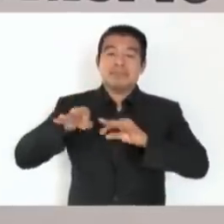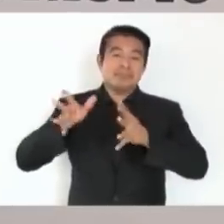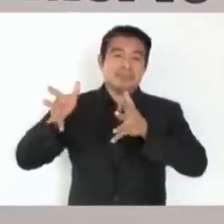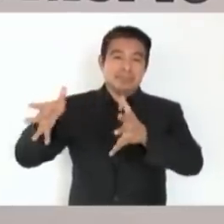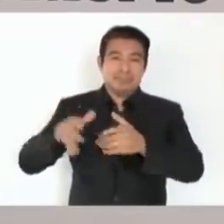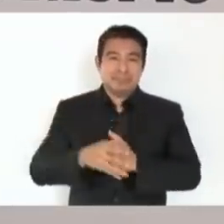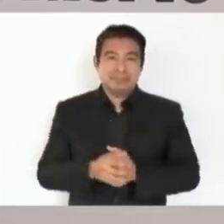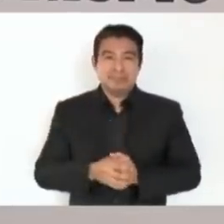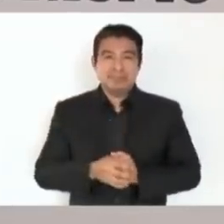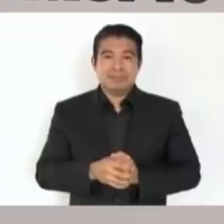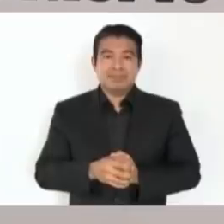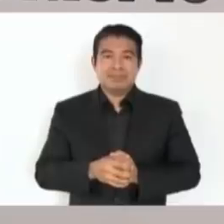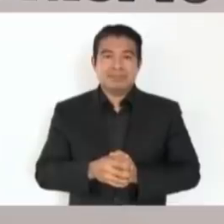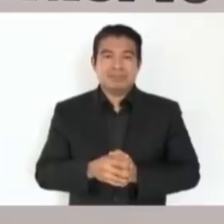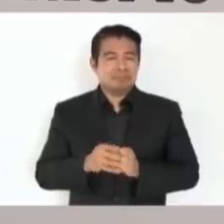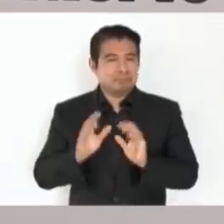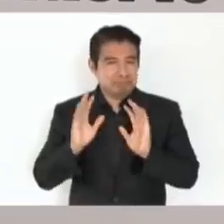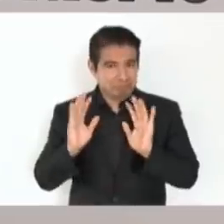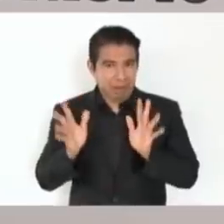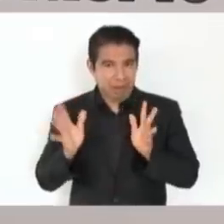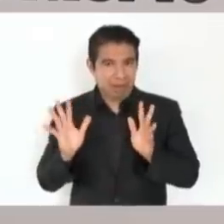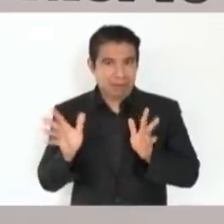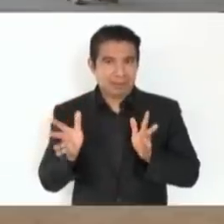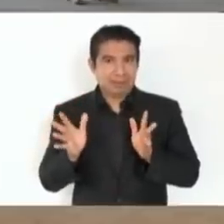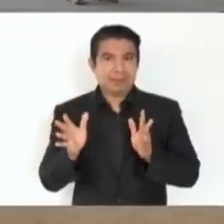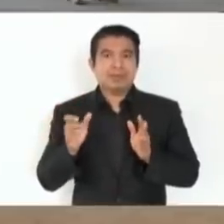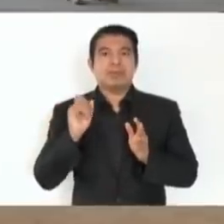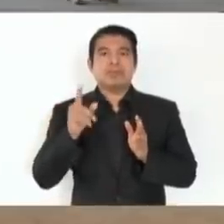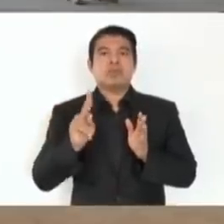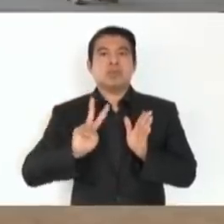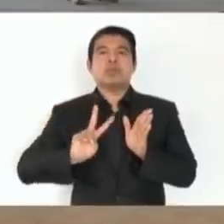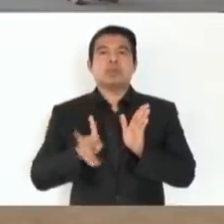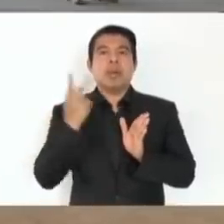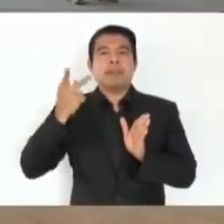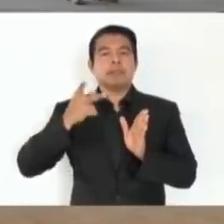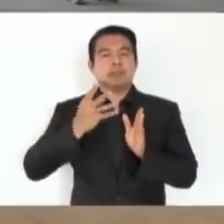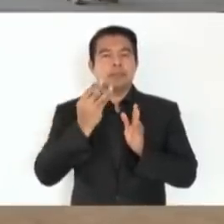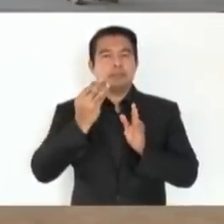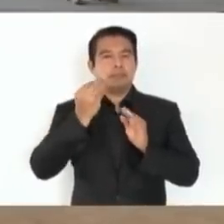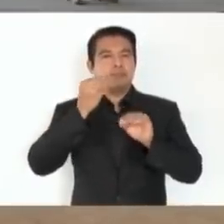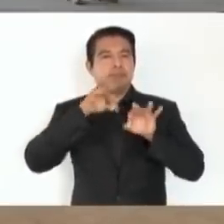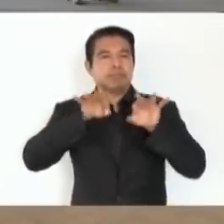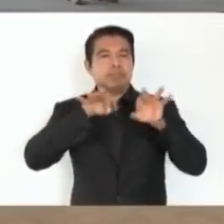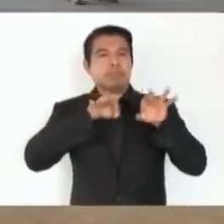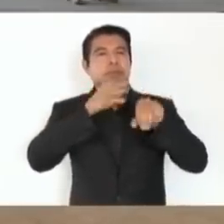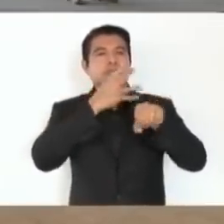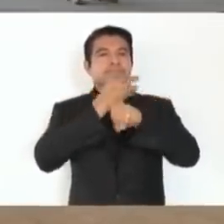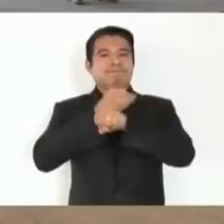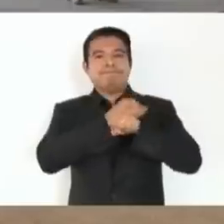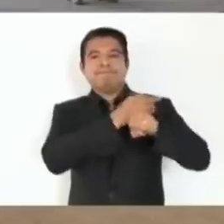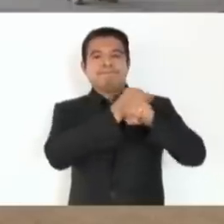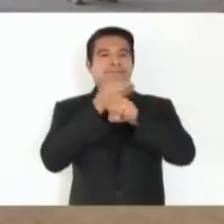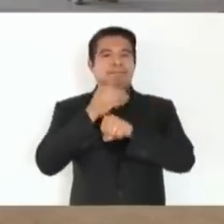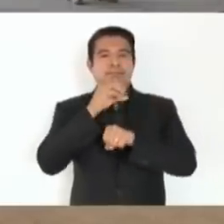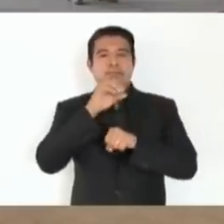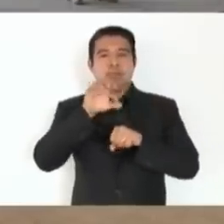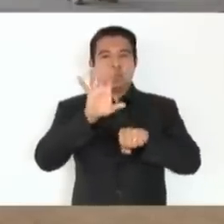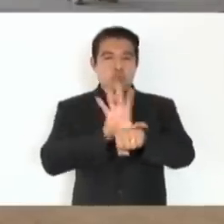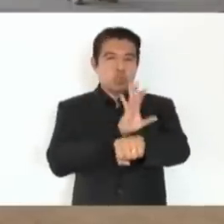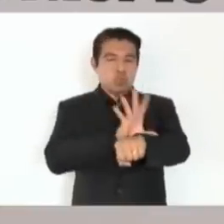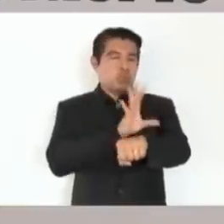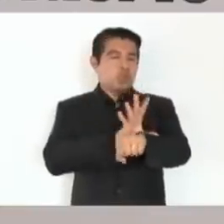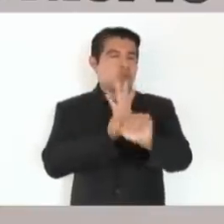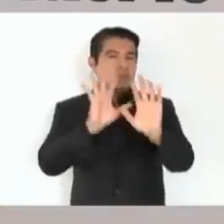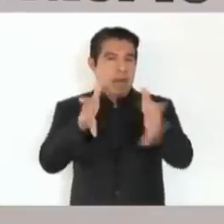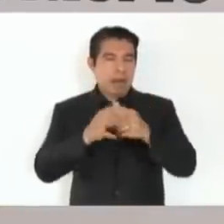ya están de nuevo reestableciendo el servicio eléctrico. Yo